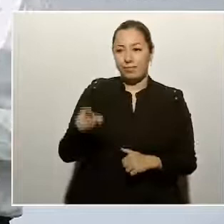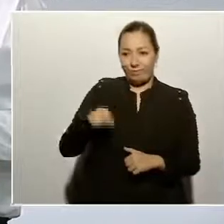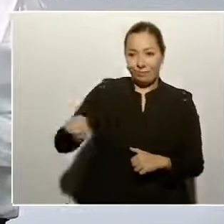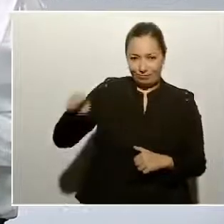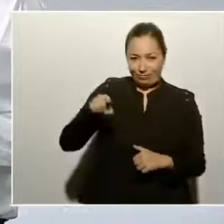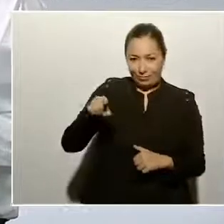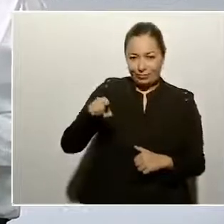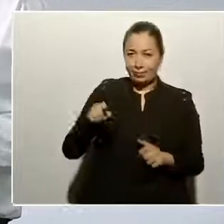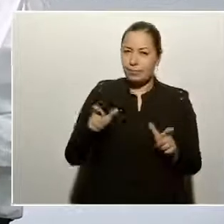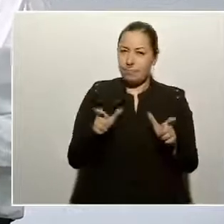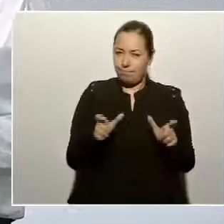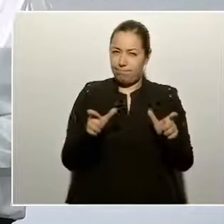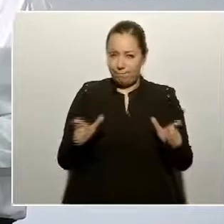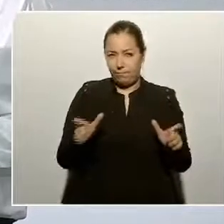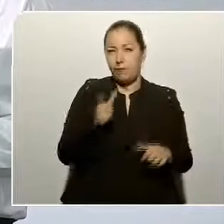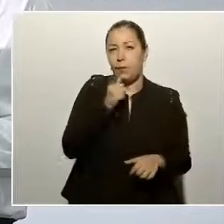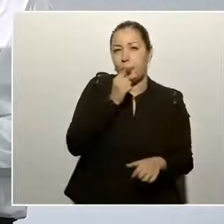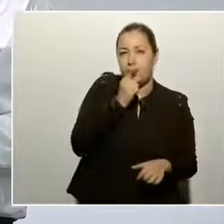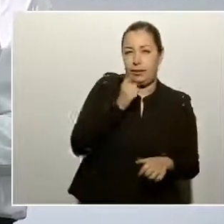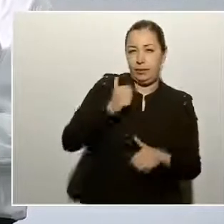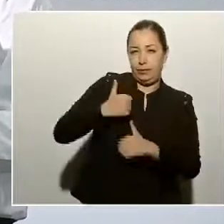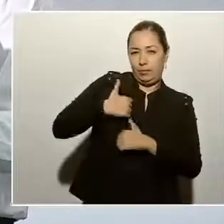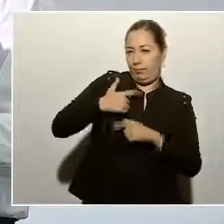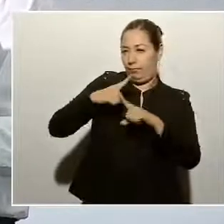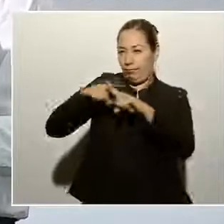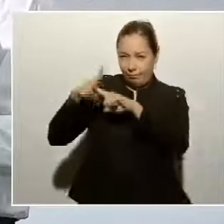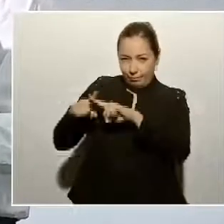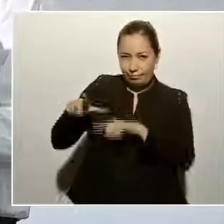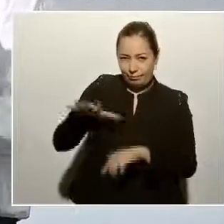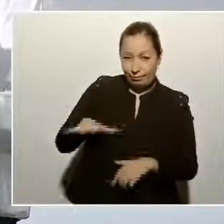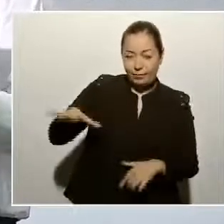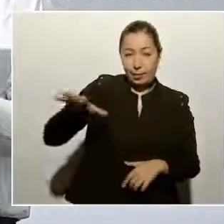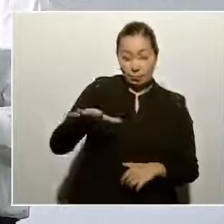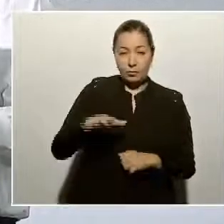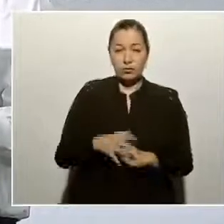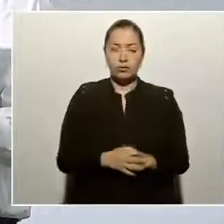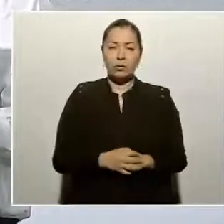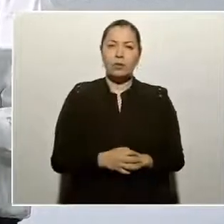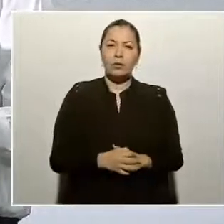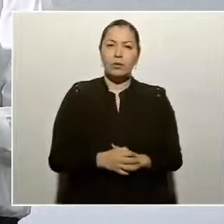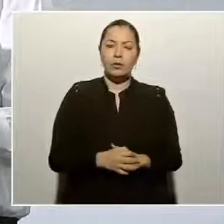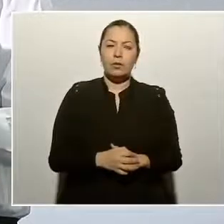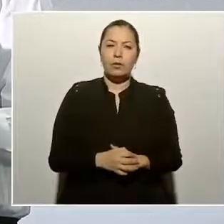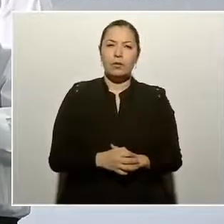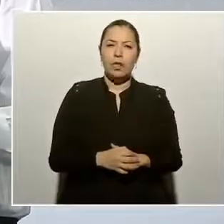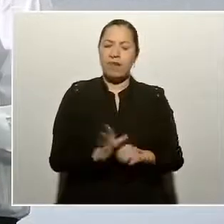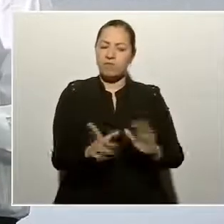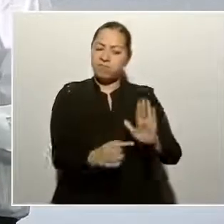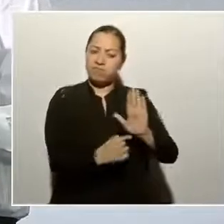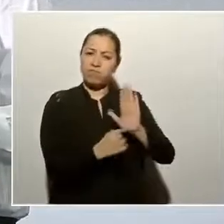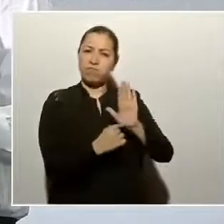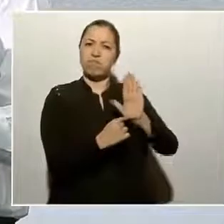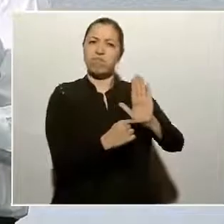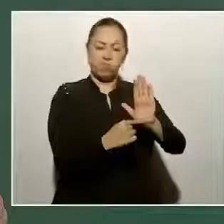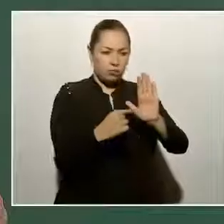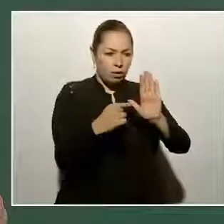predique con el ejemplo. Primero,